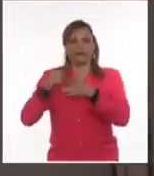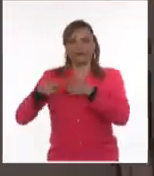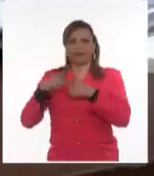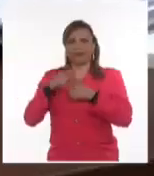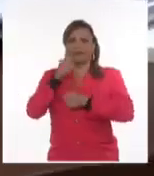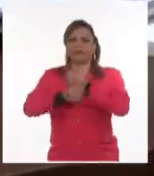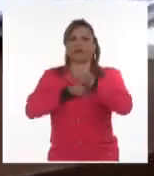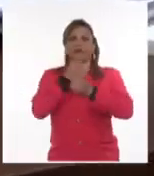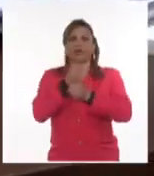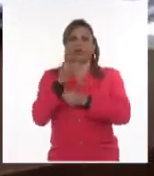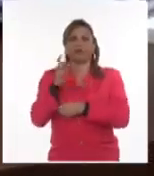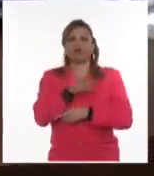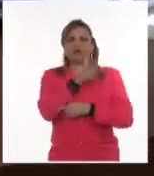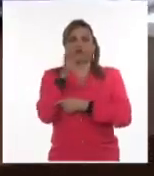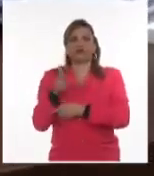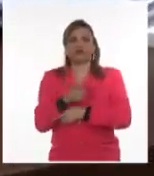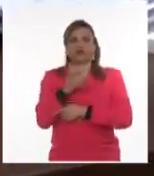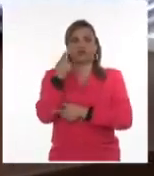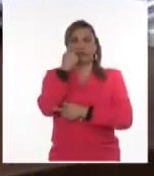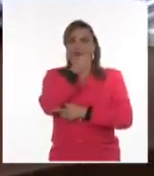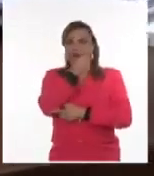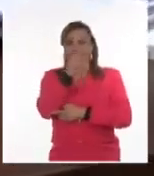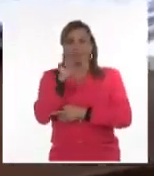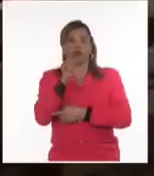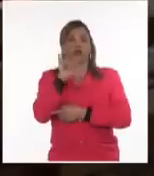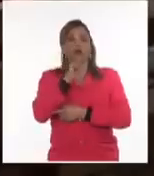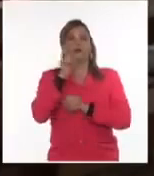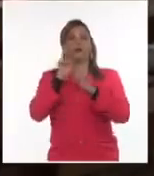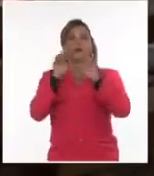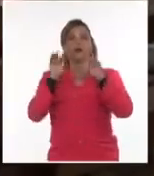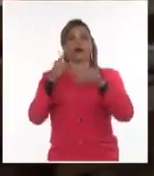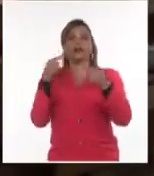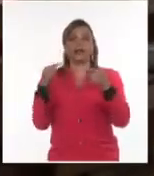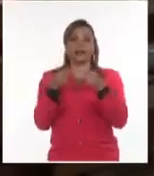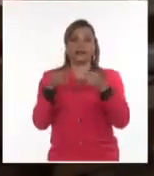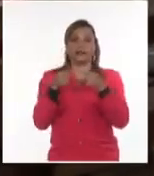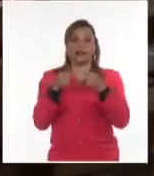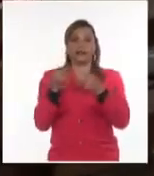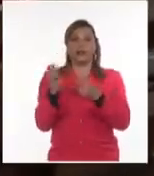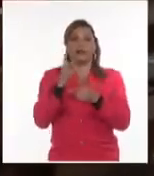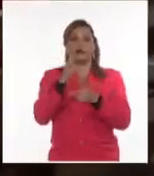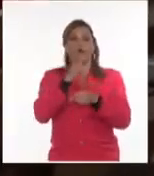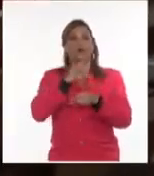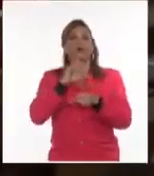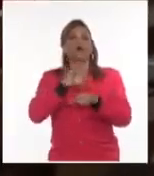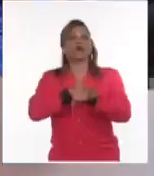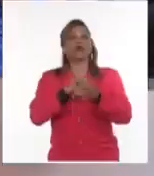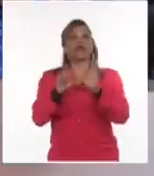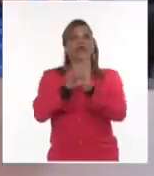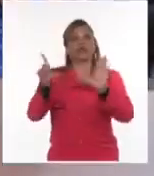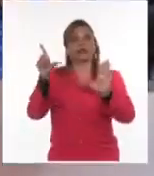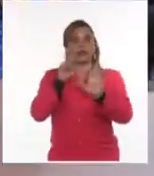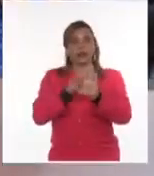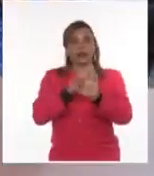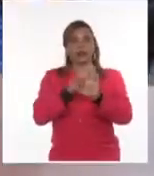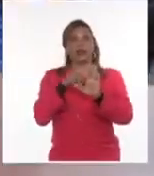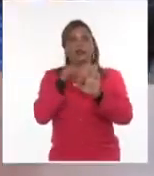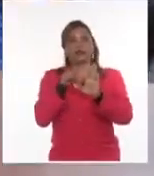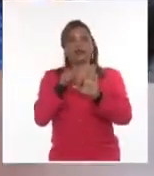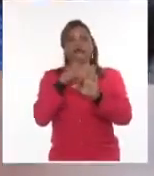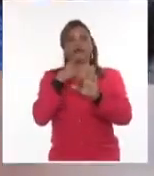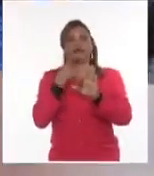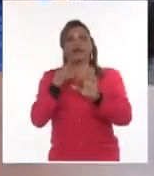sustancias, así como de propaganda enemiga. Ambos delitos recogidos en el Código Penal fueron